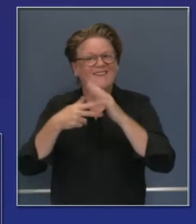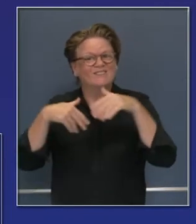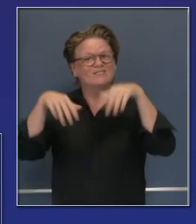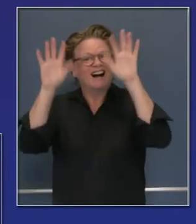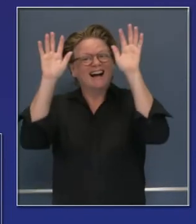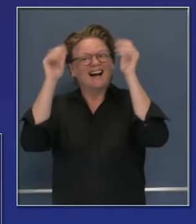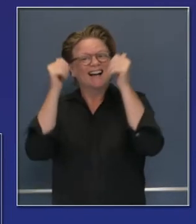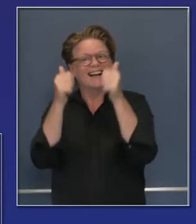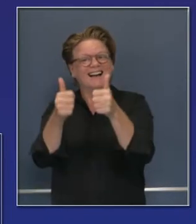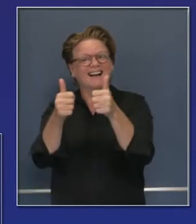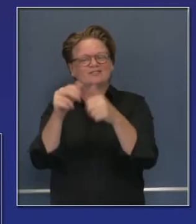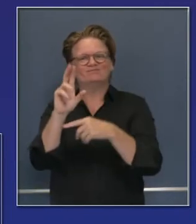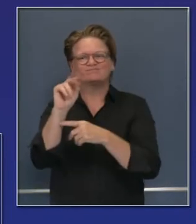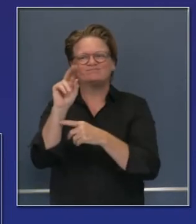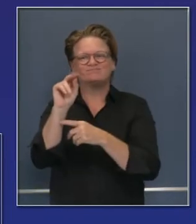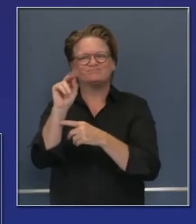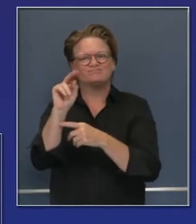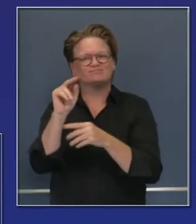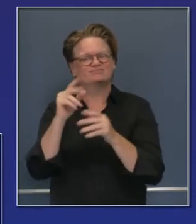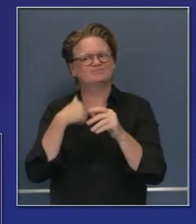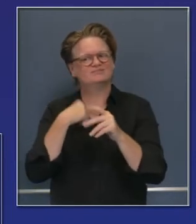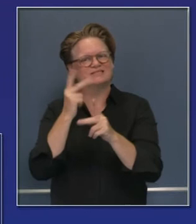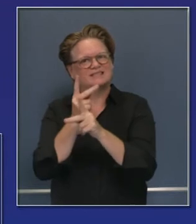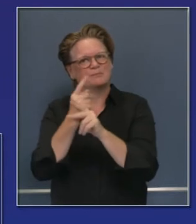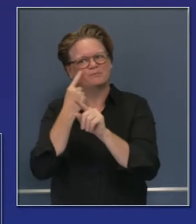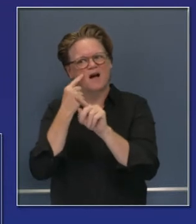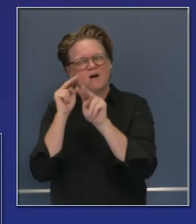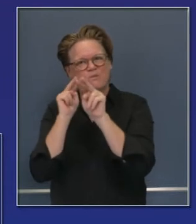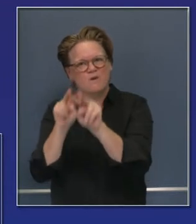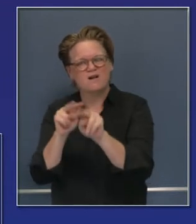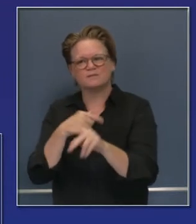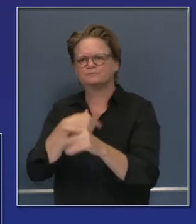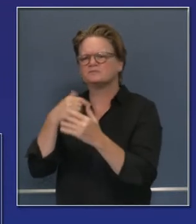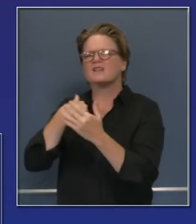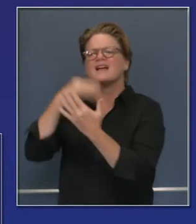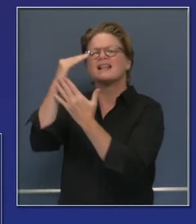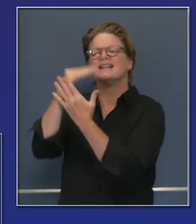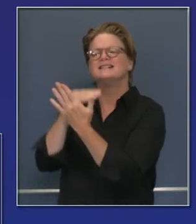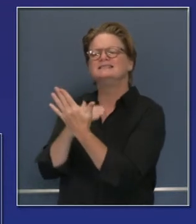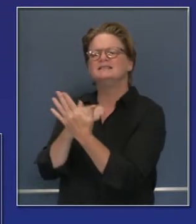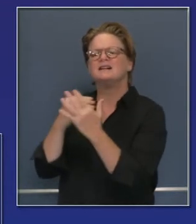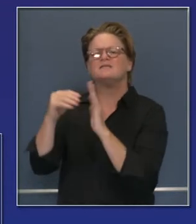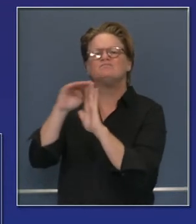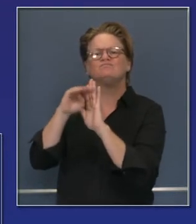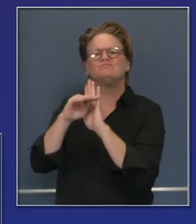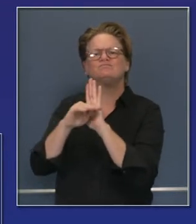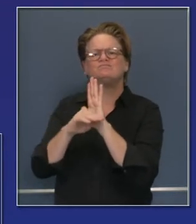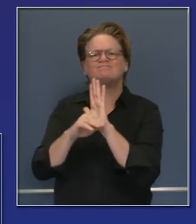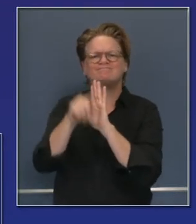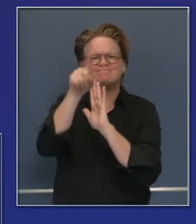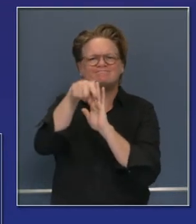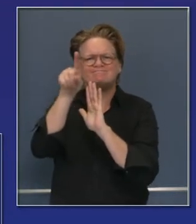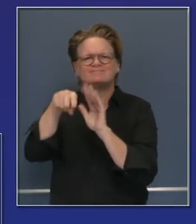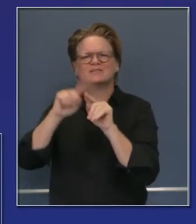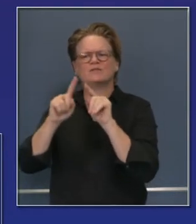monitoreo de condados hay gente que va entrando y saliendo de esta lista y esos números van cambiando de manera consistente pero vemos que hay 34